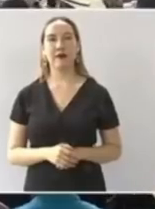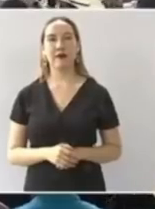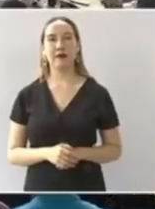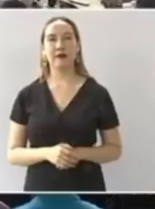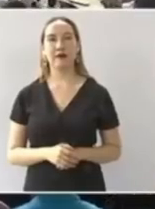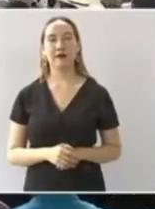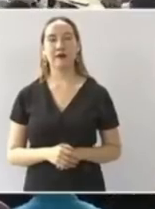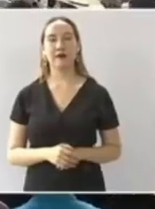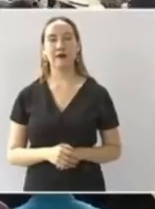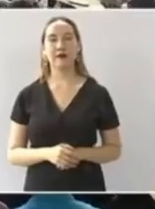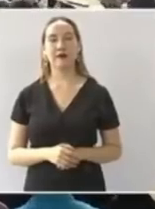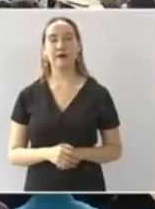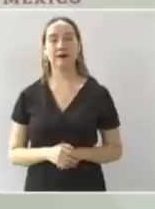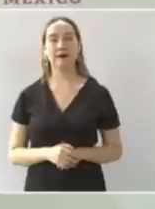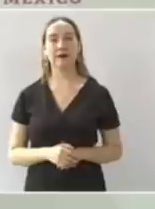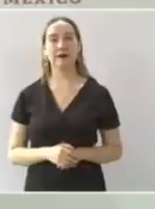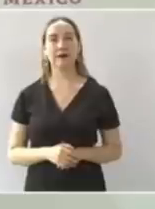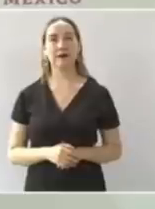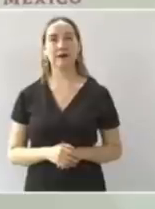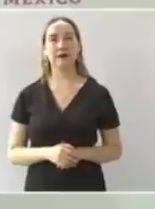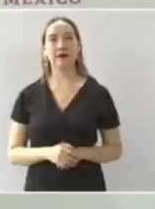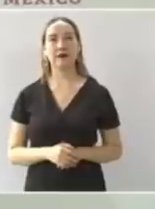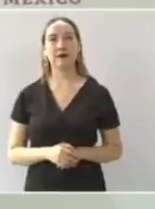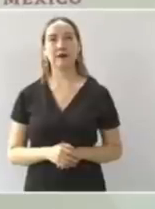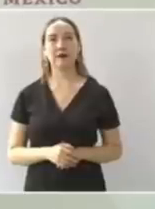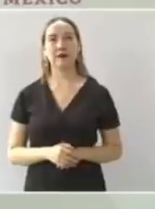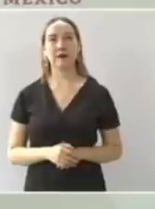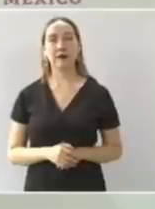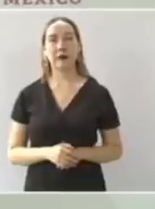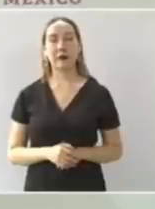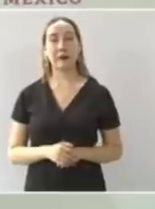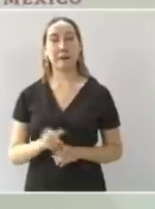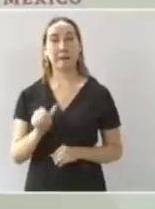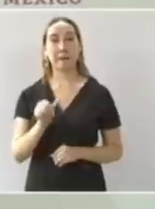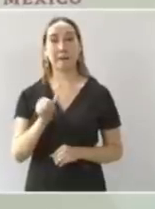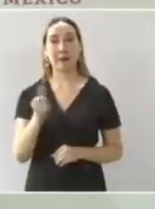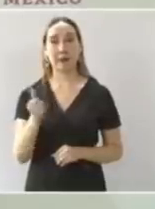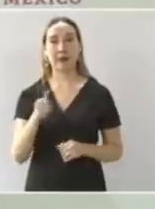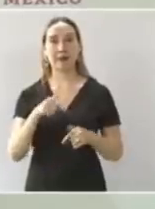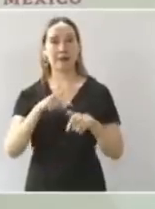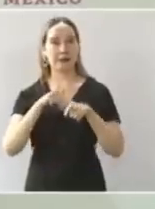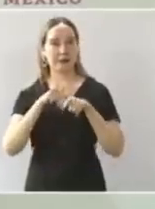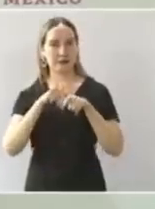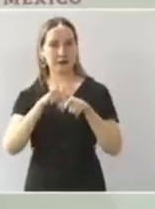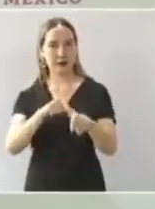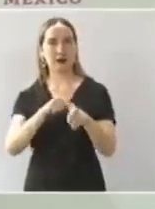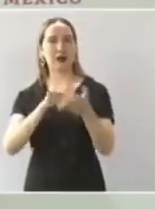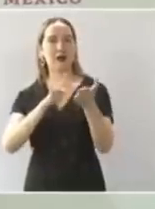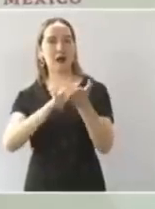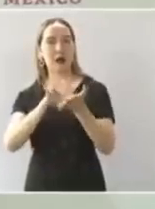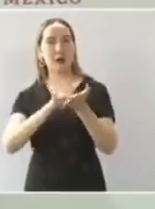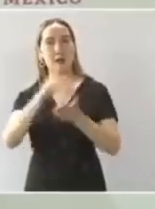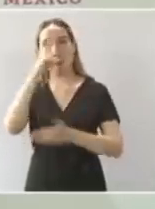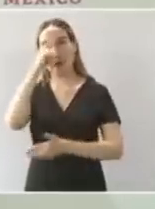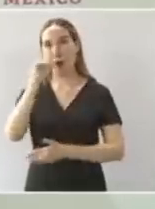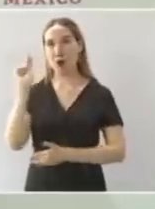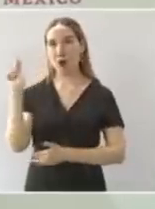vamos también a continuar apoyando en la creación de las universidades